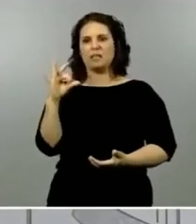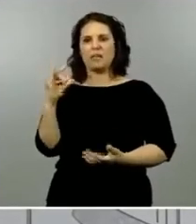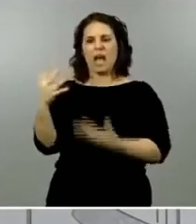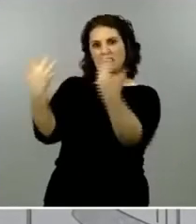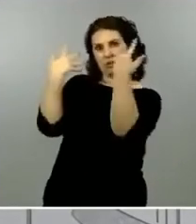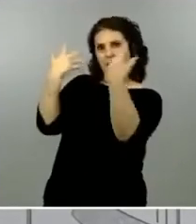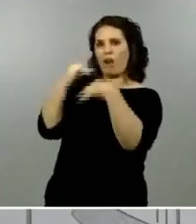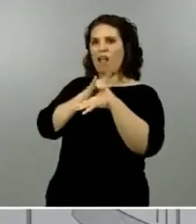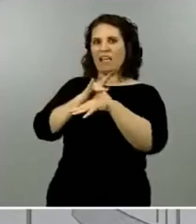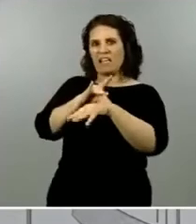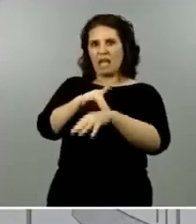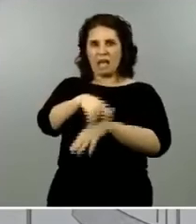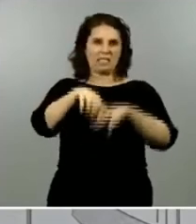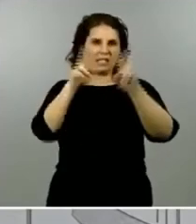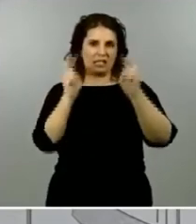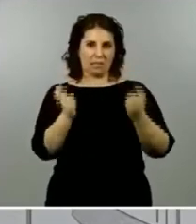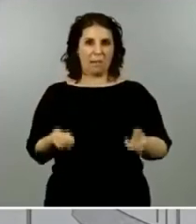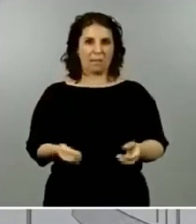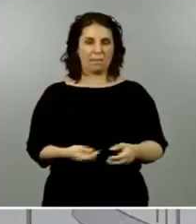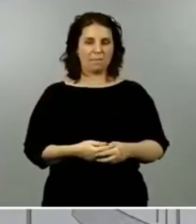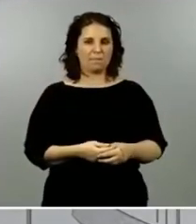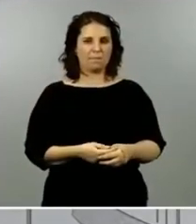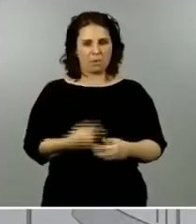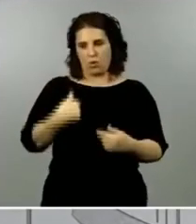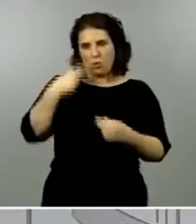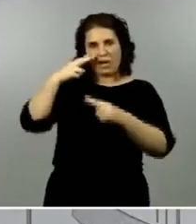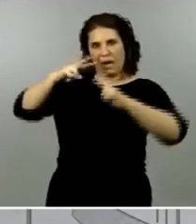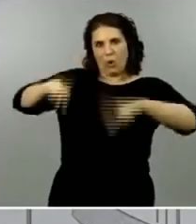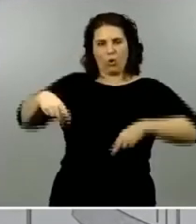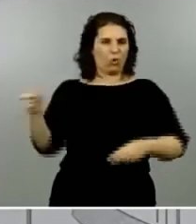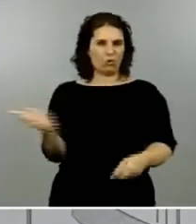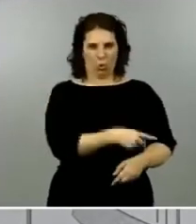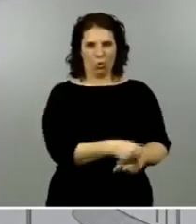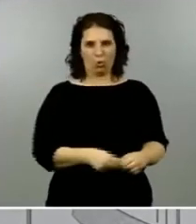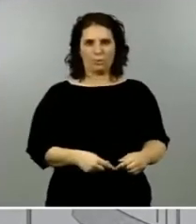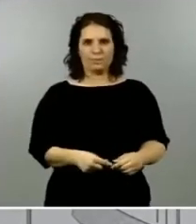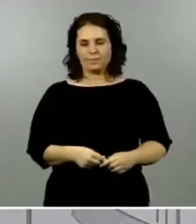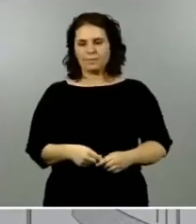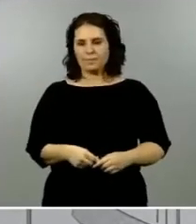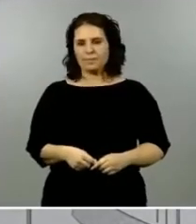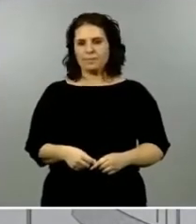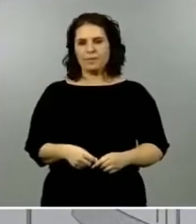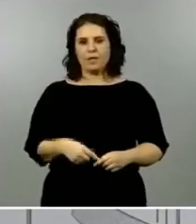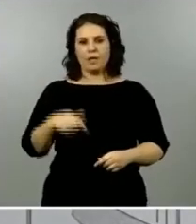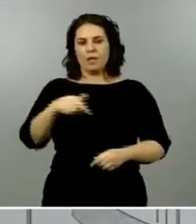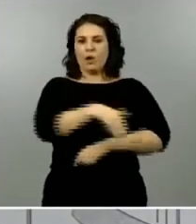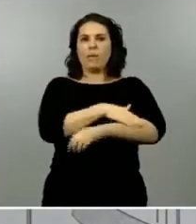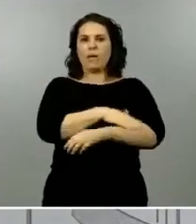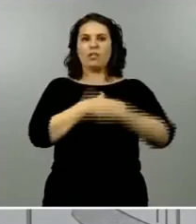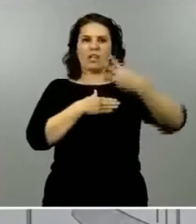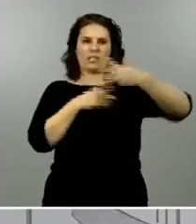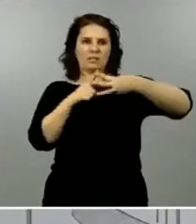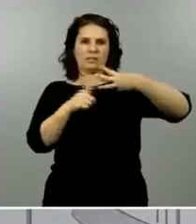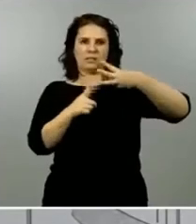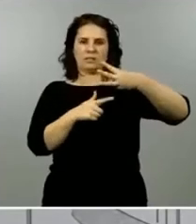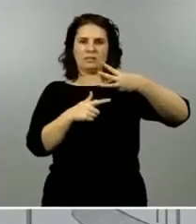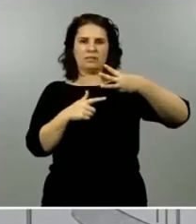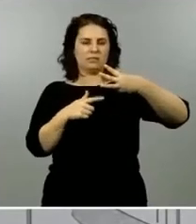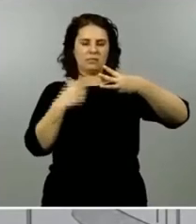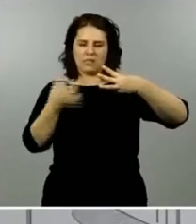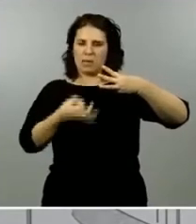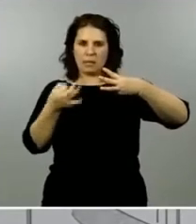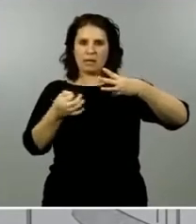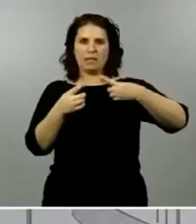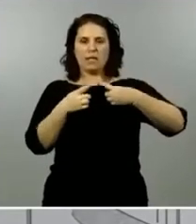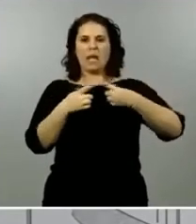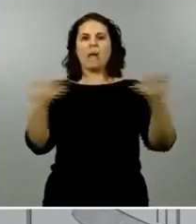trascendental desde luego el gobierno de España siempre ha mantenido tres criterios uno despolitizar la emergencia sanitaria